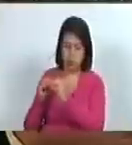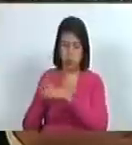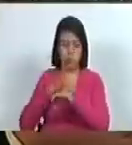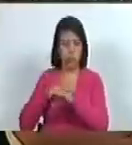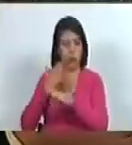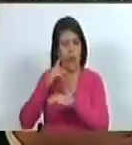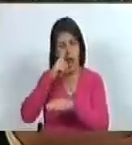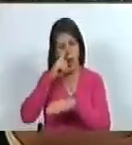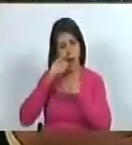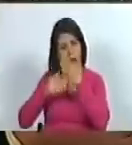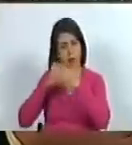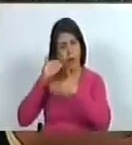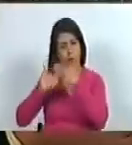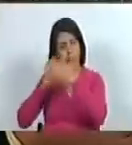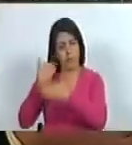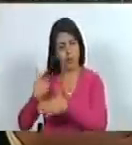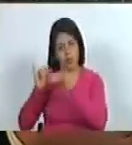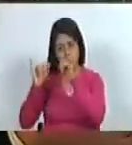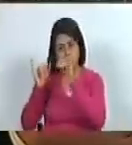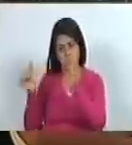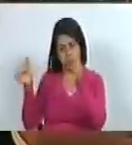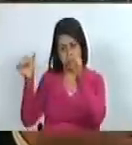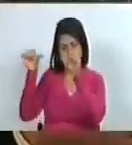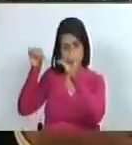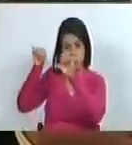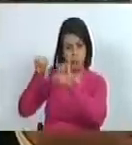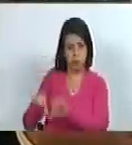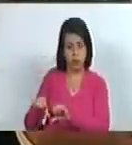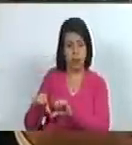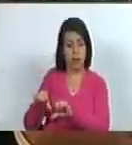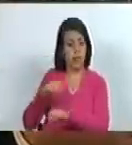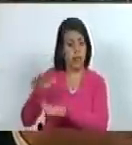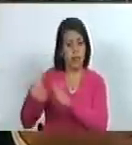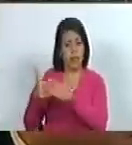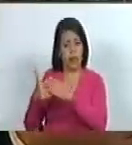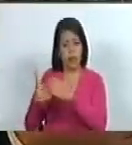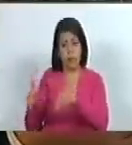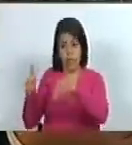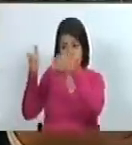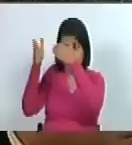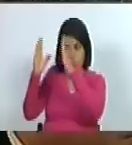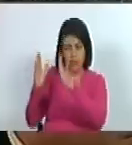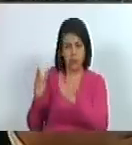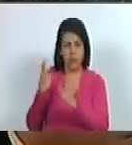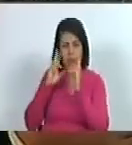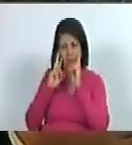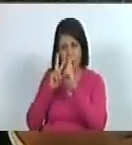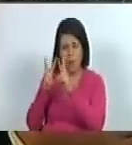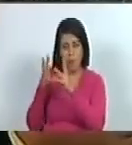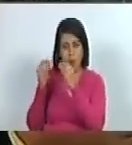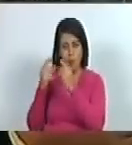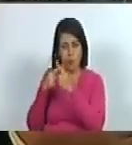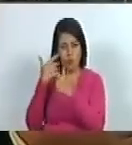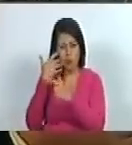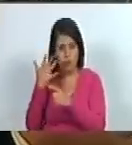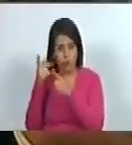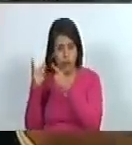ya que con el paso del tiempo la misma ha venido sufriendo un deterioro muy pero muy excesivo